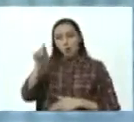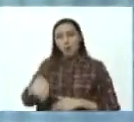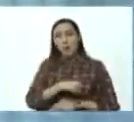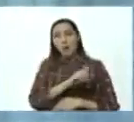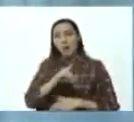los consejos municipales gente lasnelas de